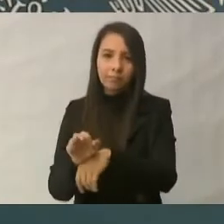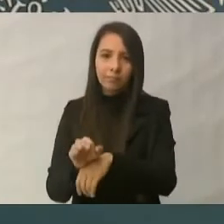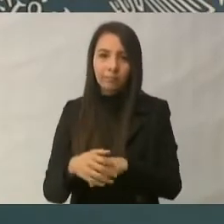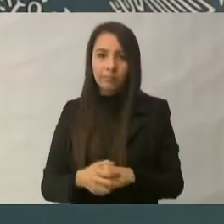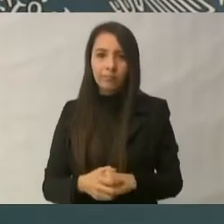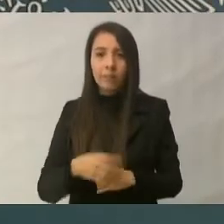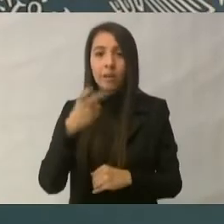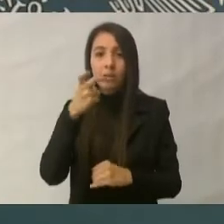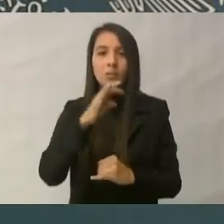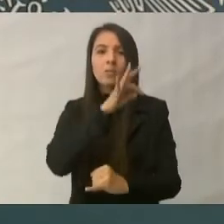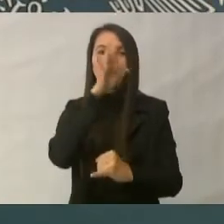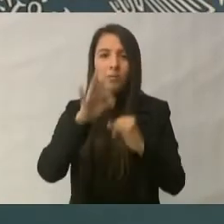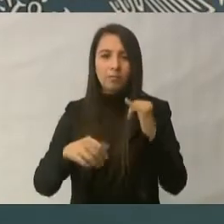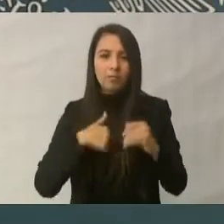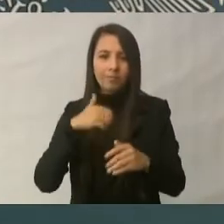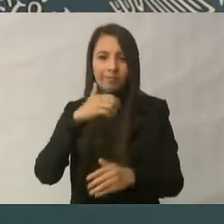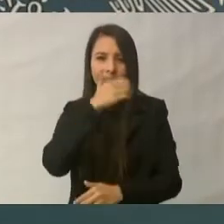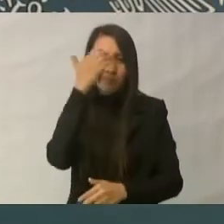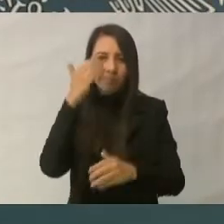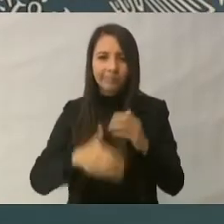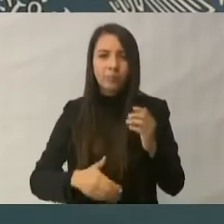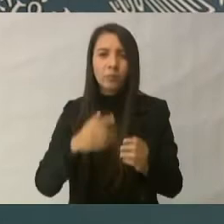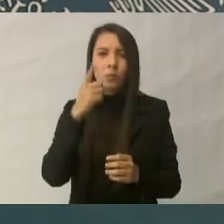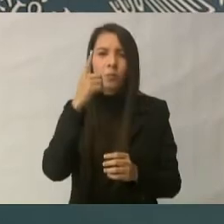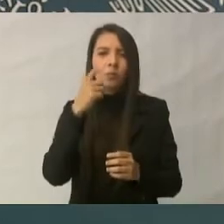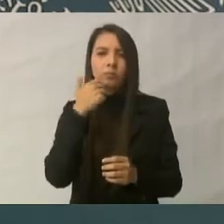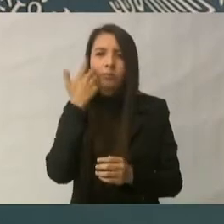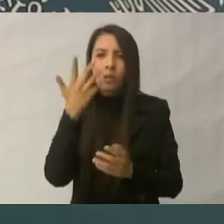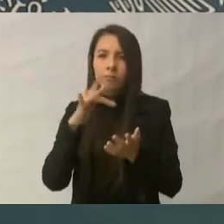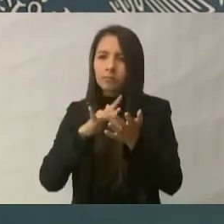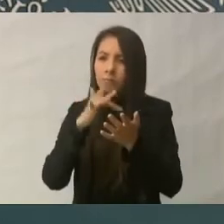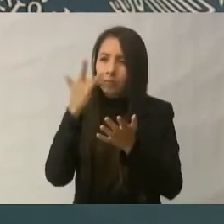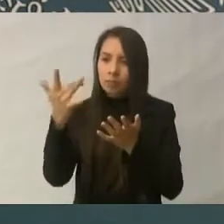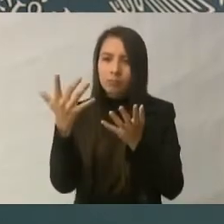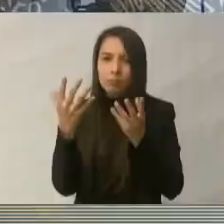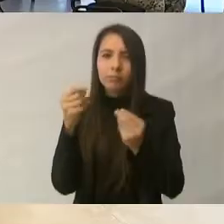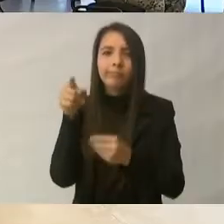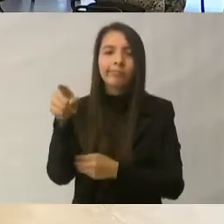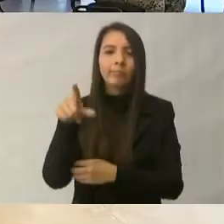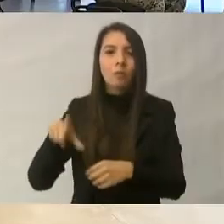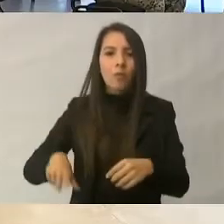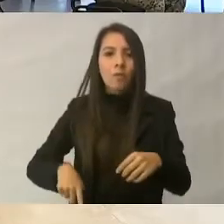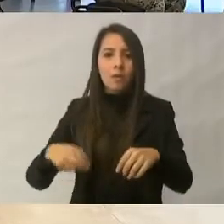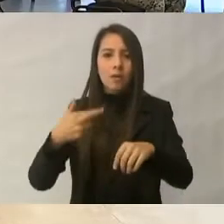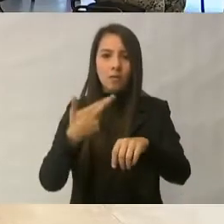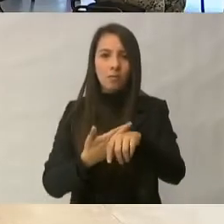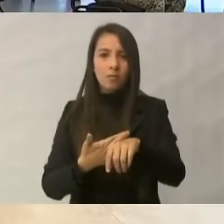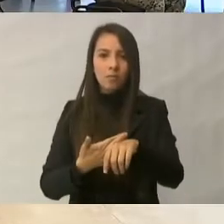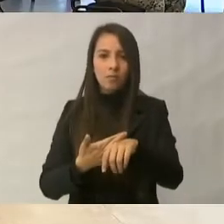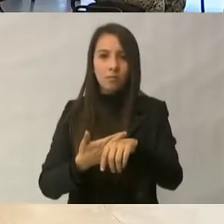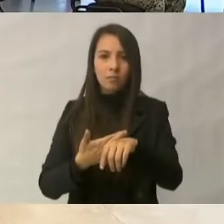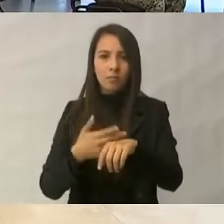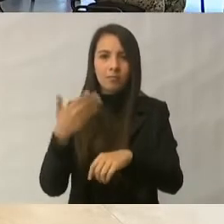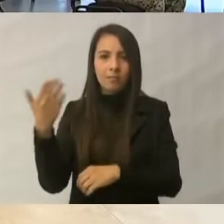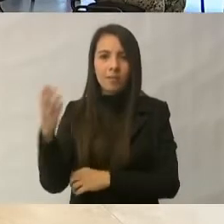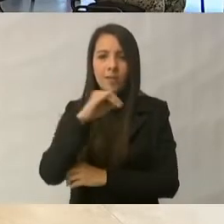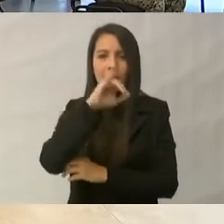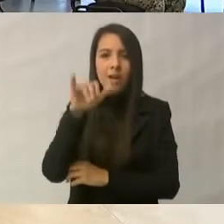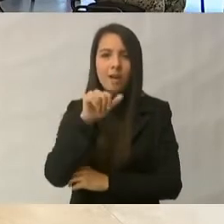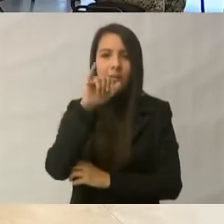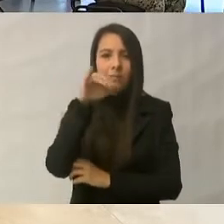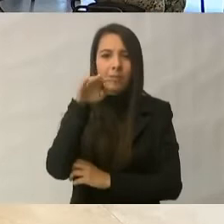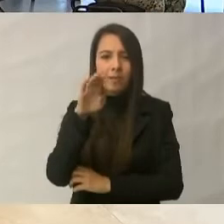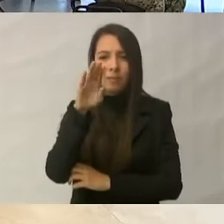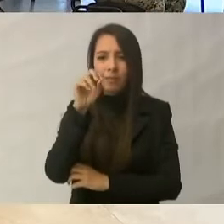agradeciéndole mucho al gobernador de Baja California a Jaime Bonilla por